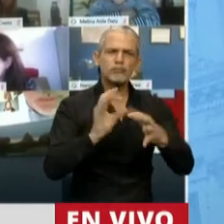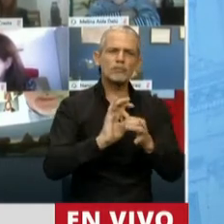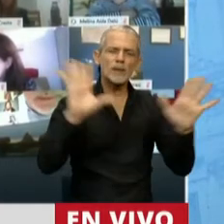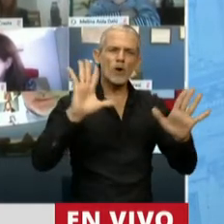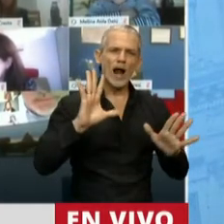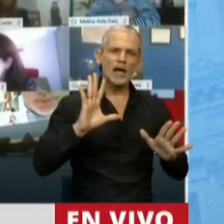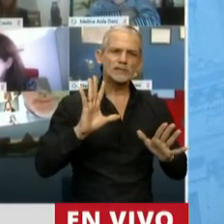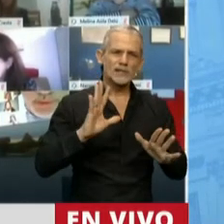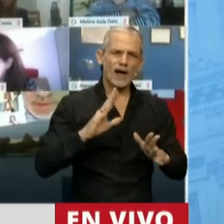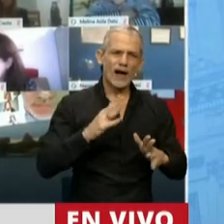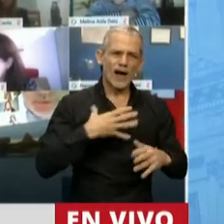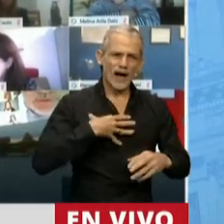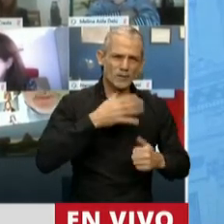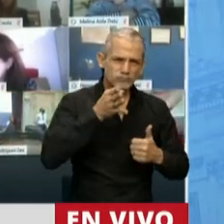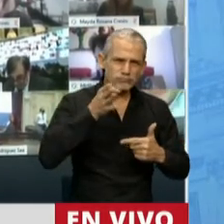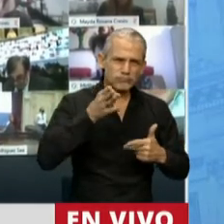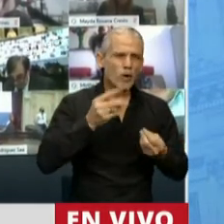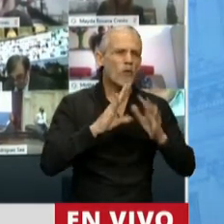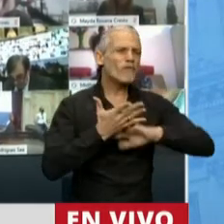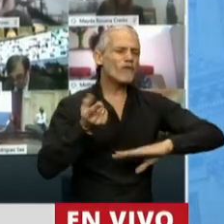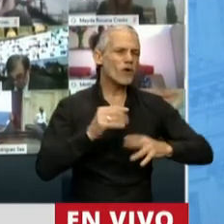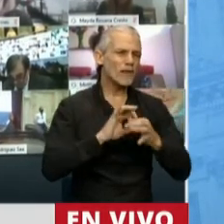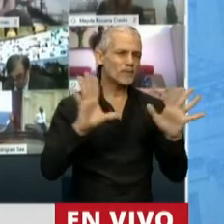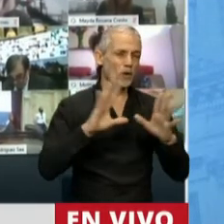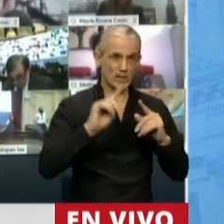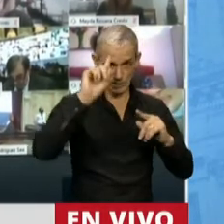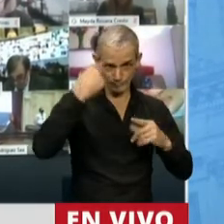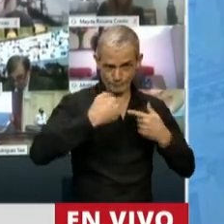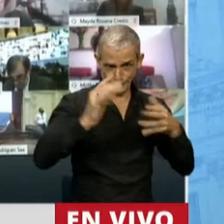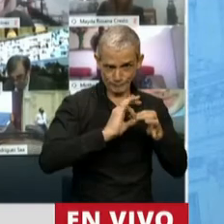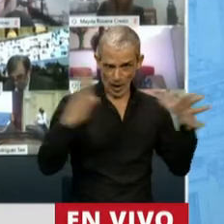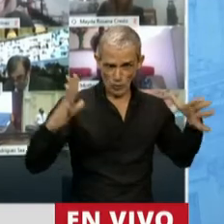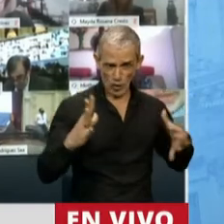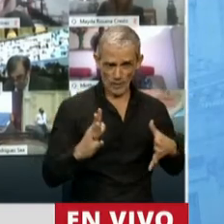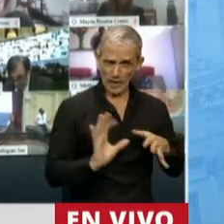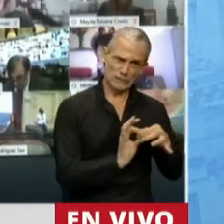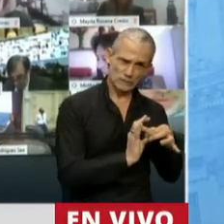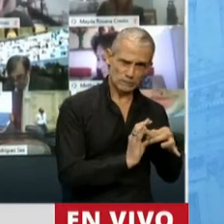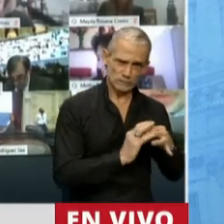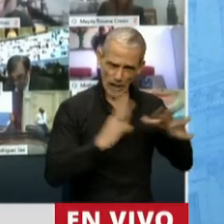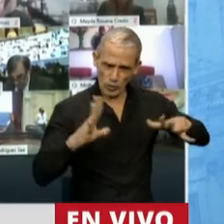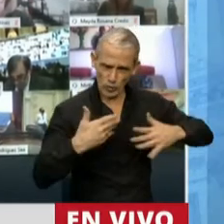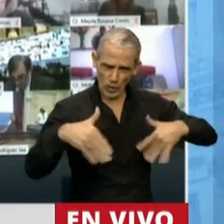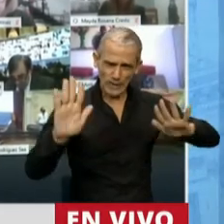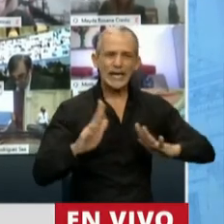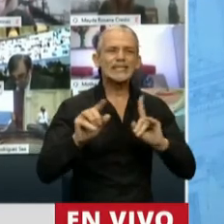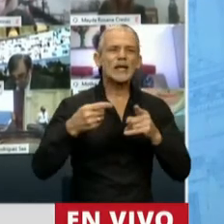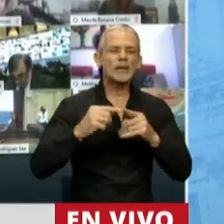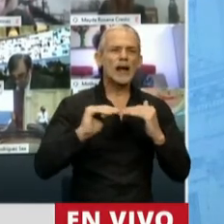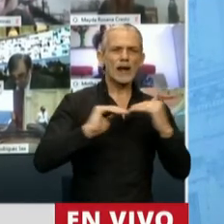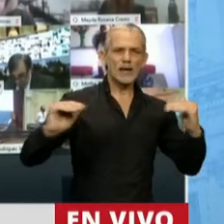normales de democracia, en cuanto al funcionamiento de la autonomía universitaria y también de cierto nivel de